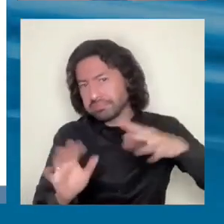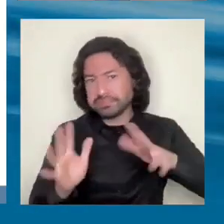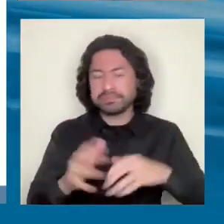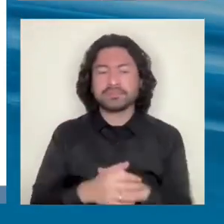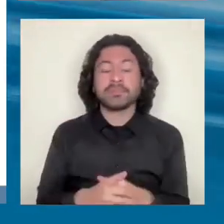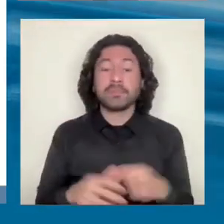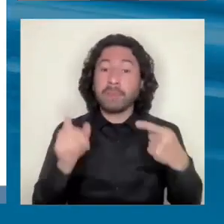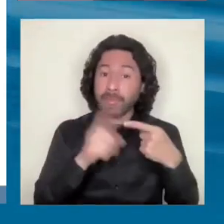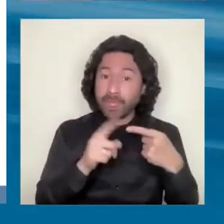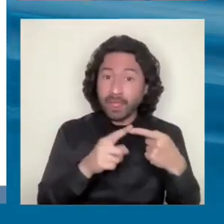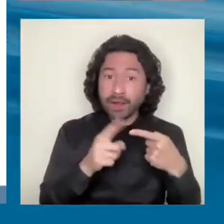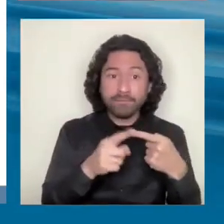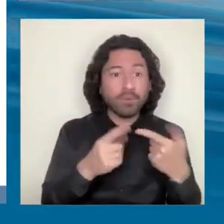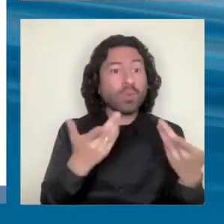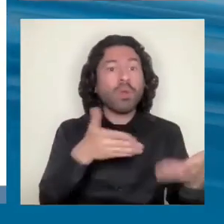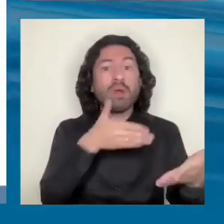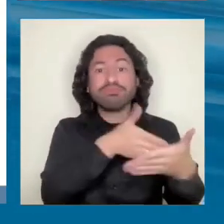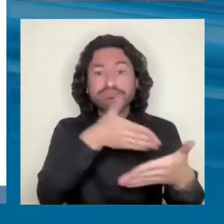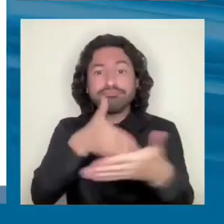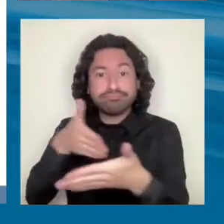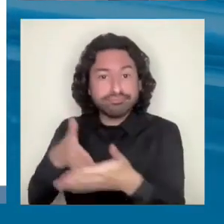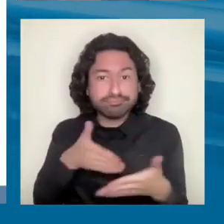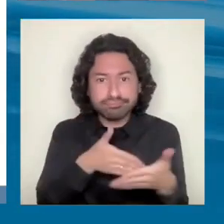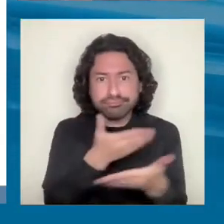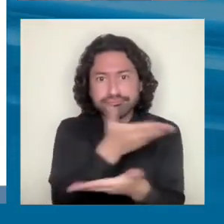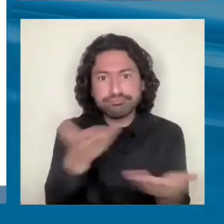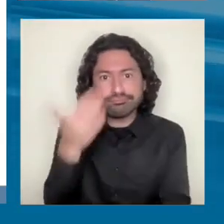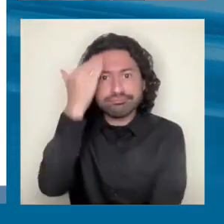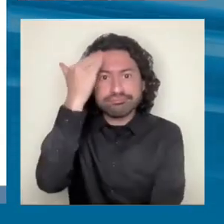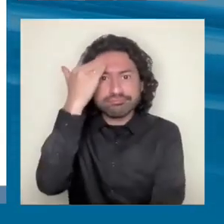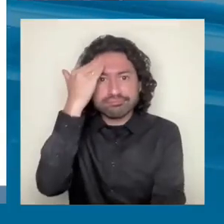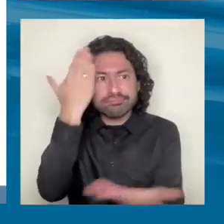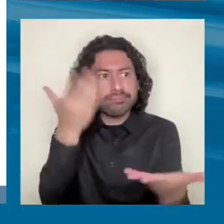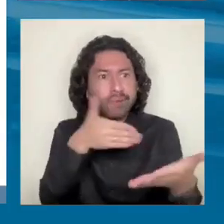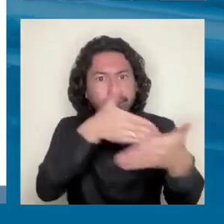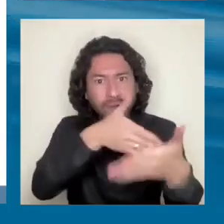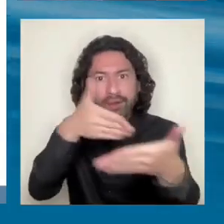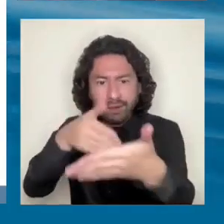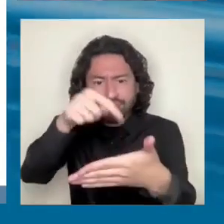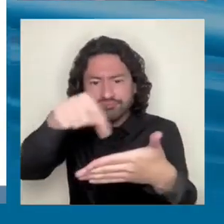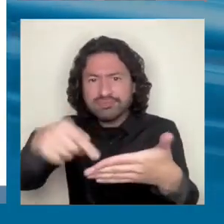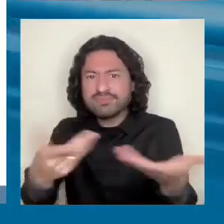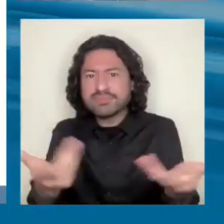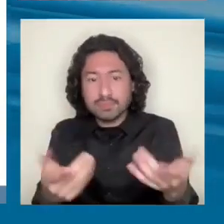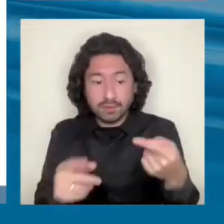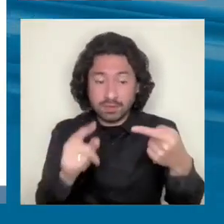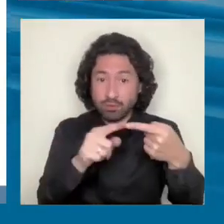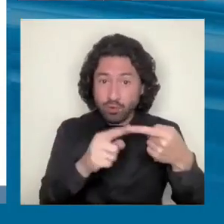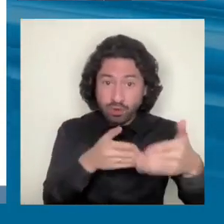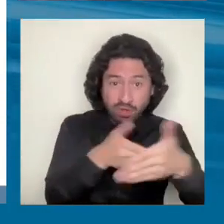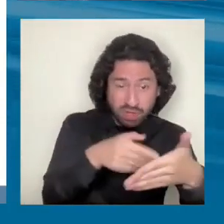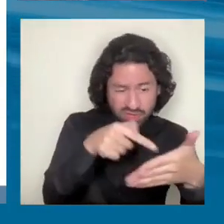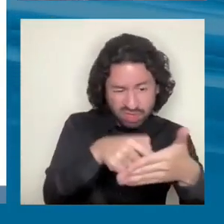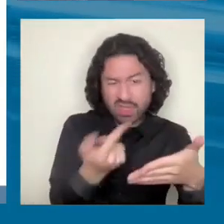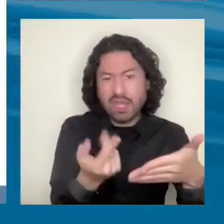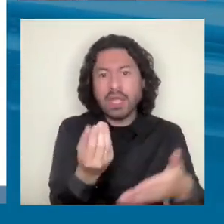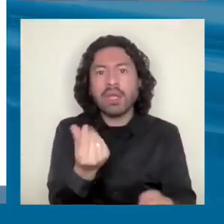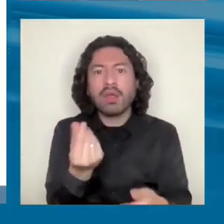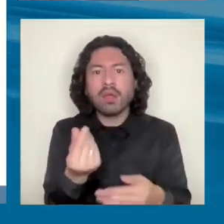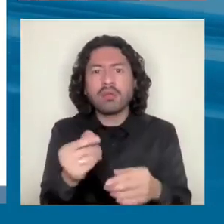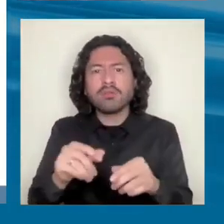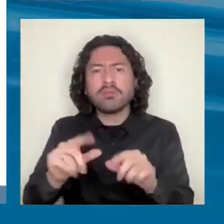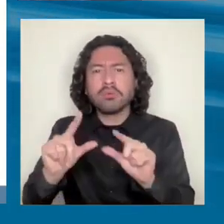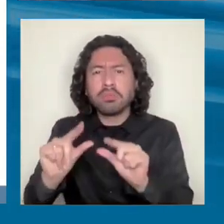las limitaciones que tenemos para estar conscientes de dónde están los obstáculos. Uno es el bajo crecimiento económico. El bajo